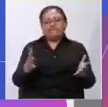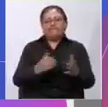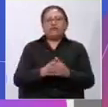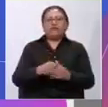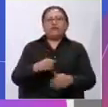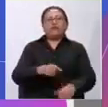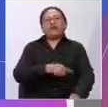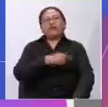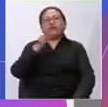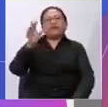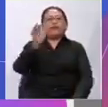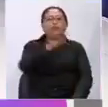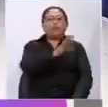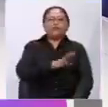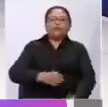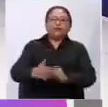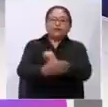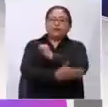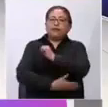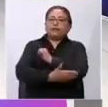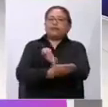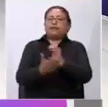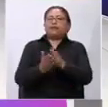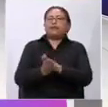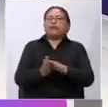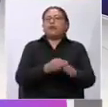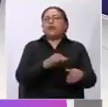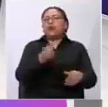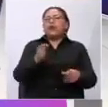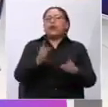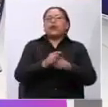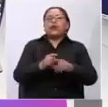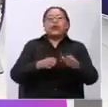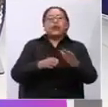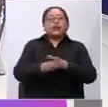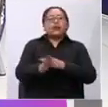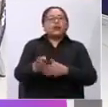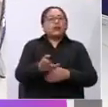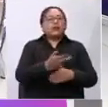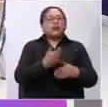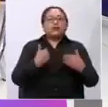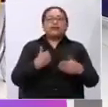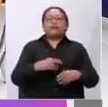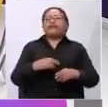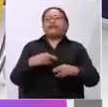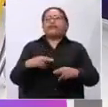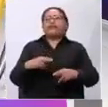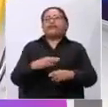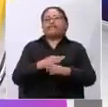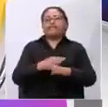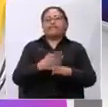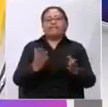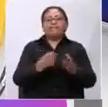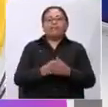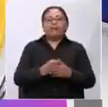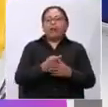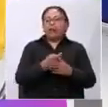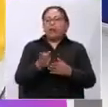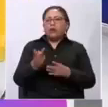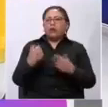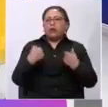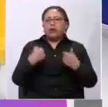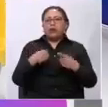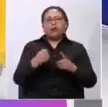áreas donde el acceso a algunos servicios es limitado, hemos visto que se han generado algunas formas de